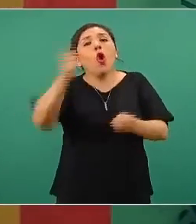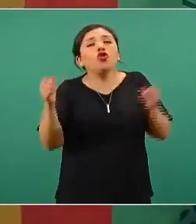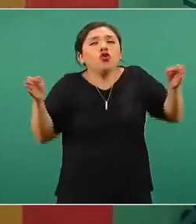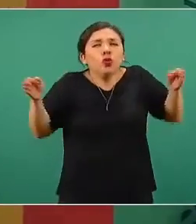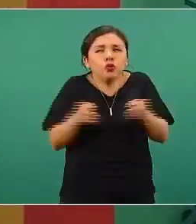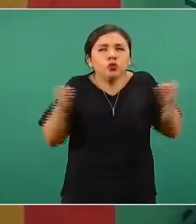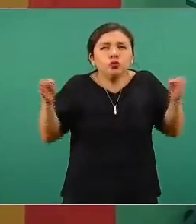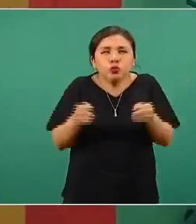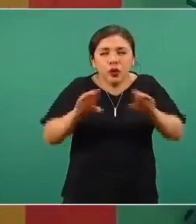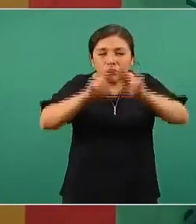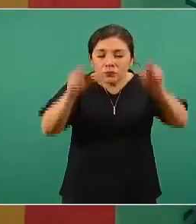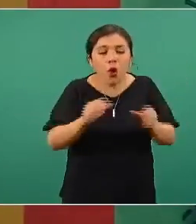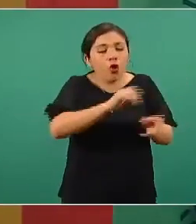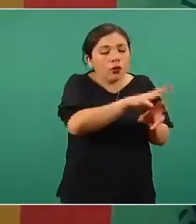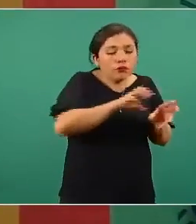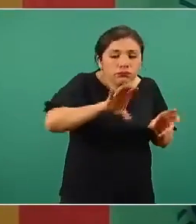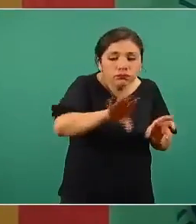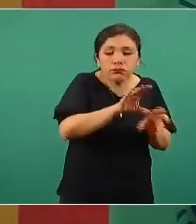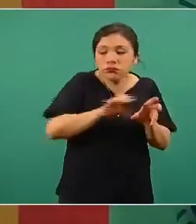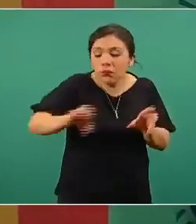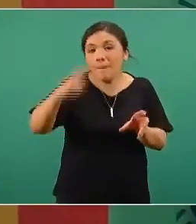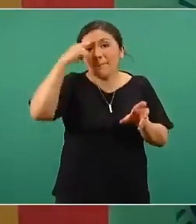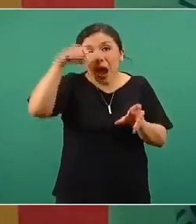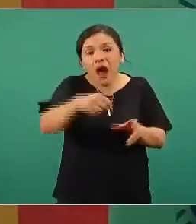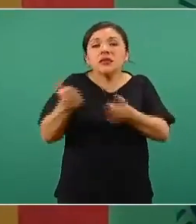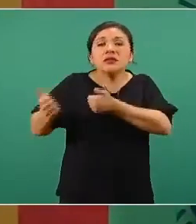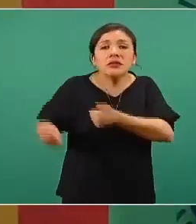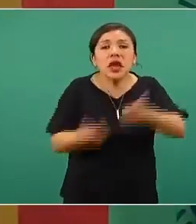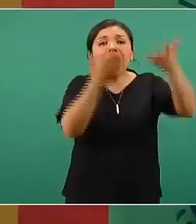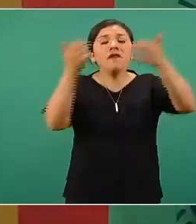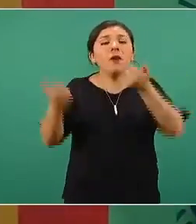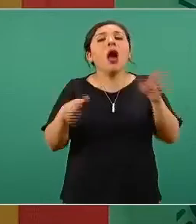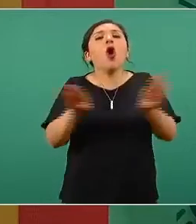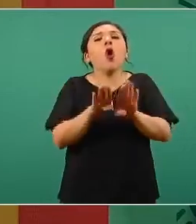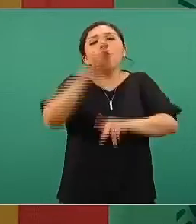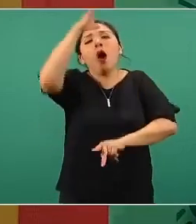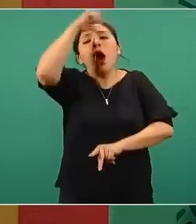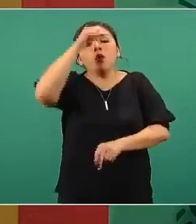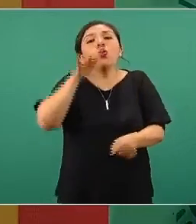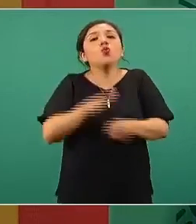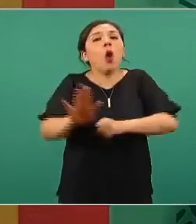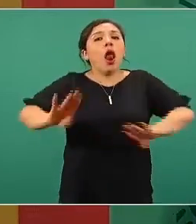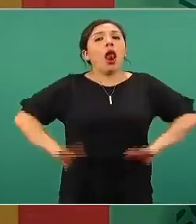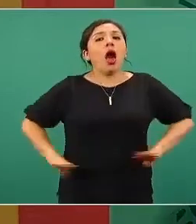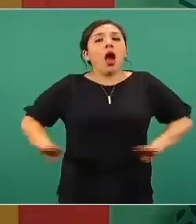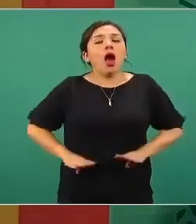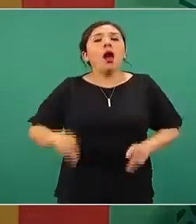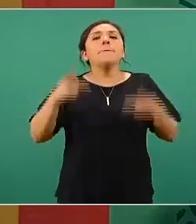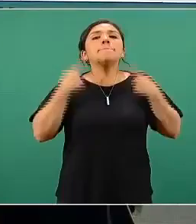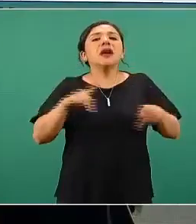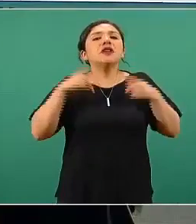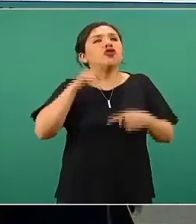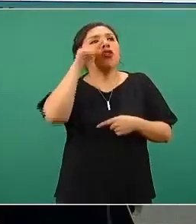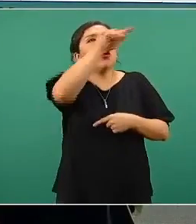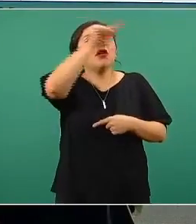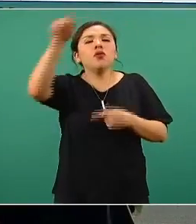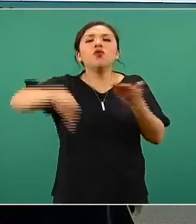para que se vayan a las distintas rutas de acuerdo al número de dosis que corresponde a cada ruta.